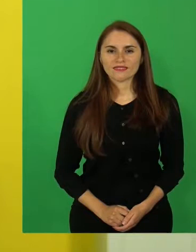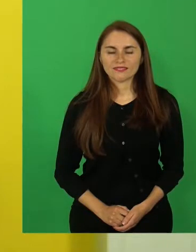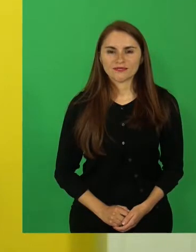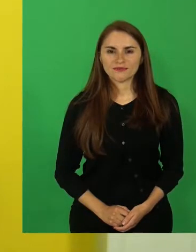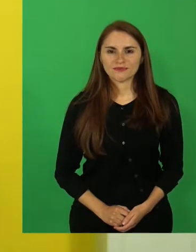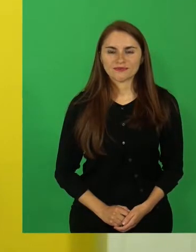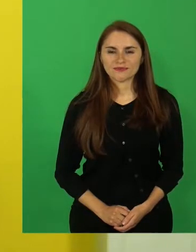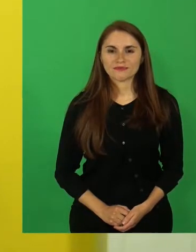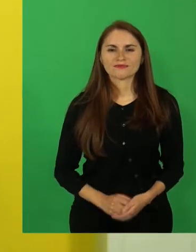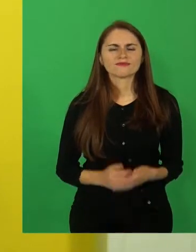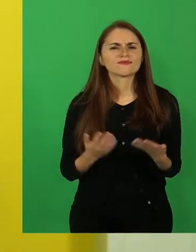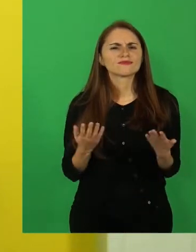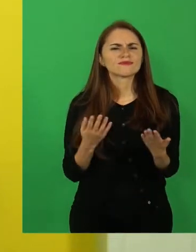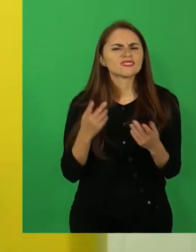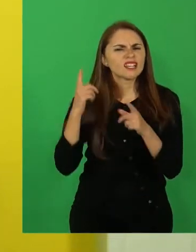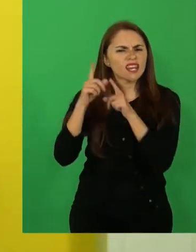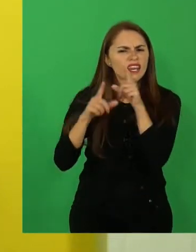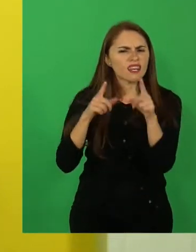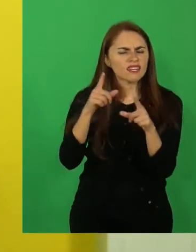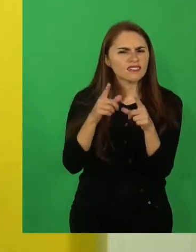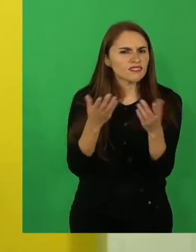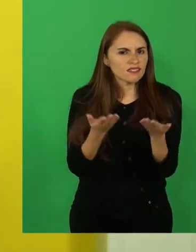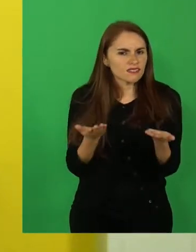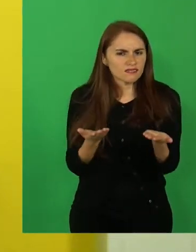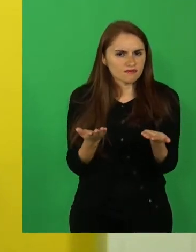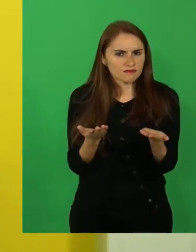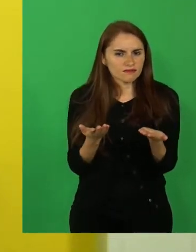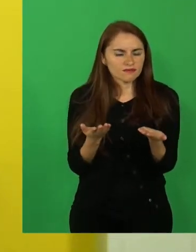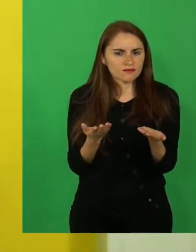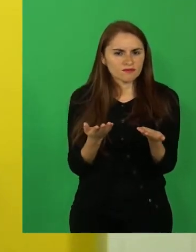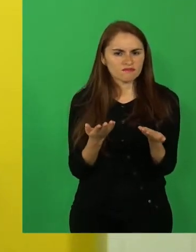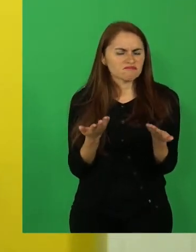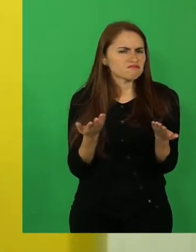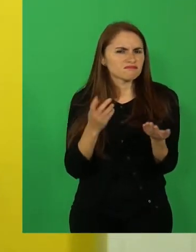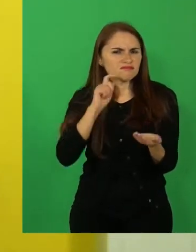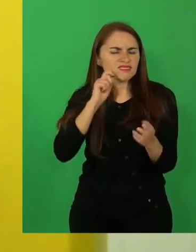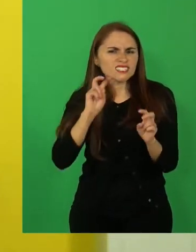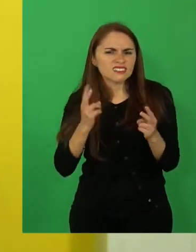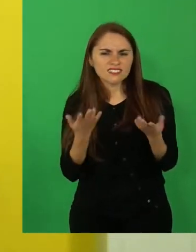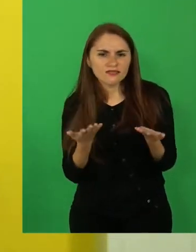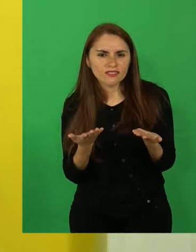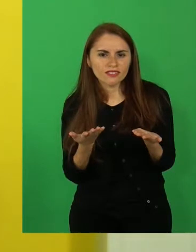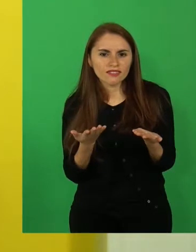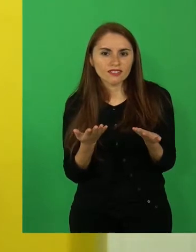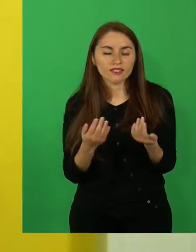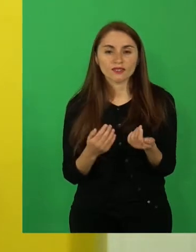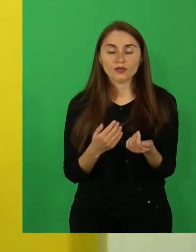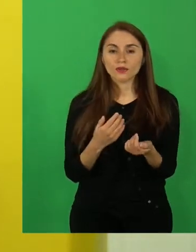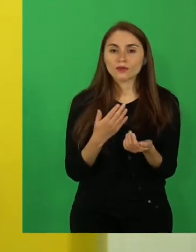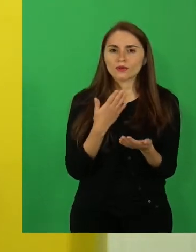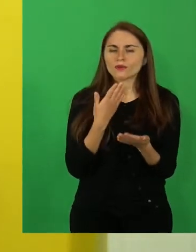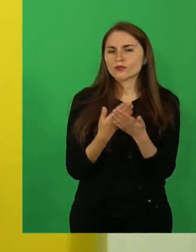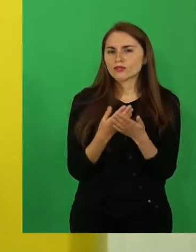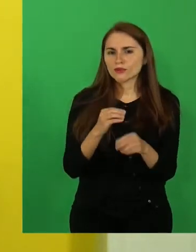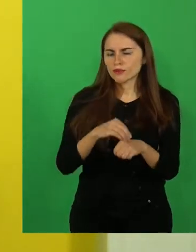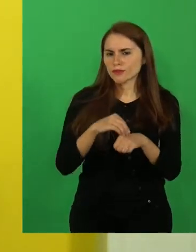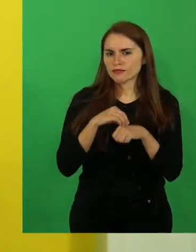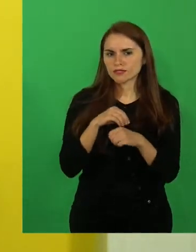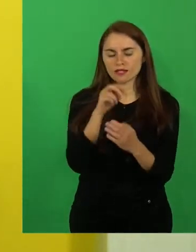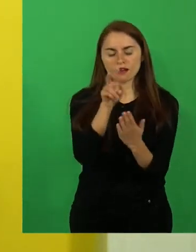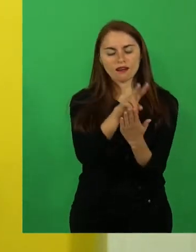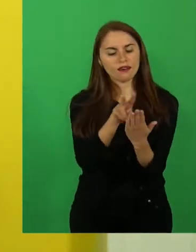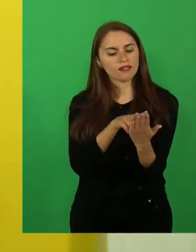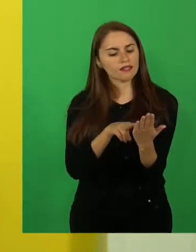¿Qué son las leyendas? ¿A qué se refiere cuando me dicen vamos a leer